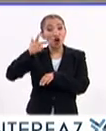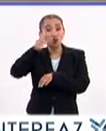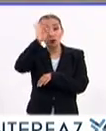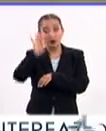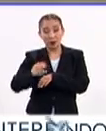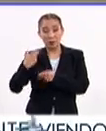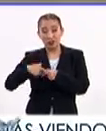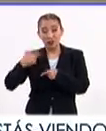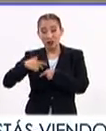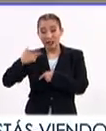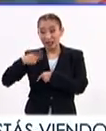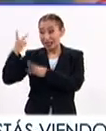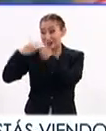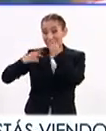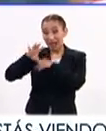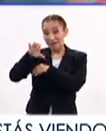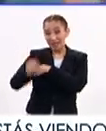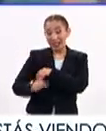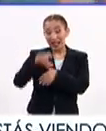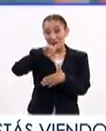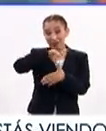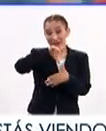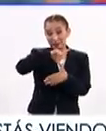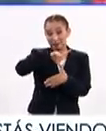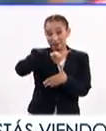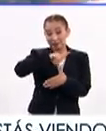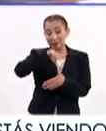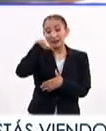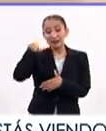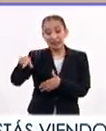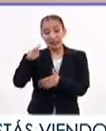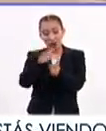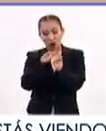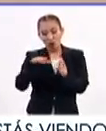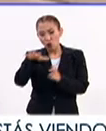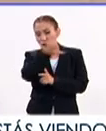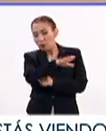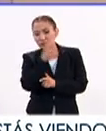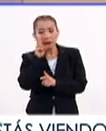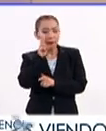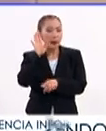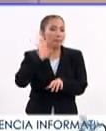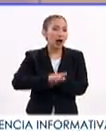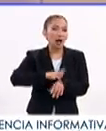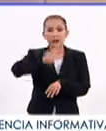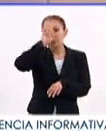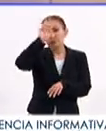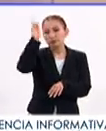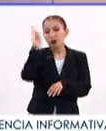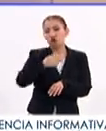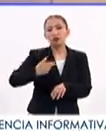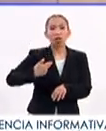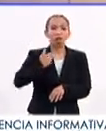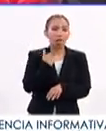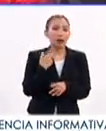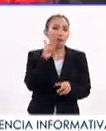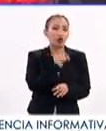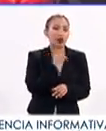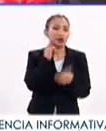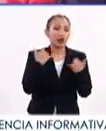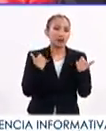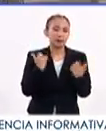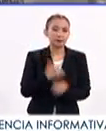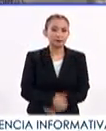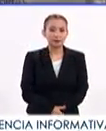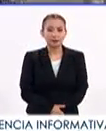% de la población afrodescendiente en América Latina y es este grupo donde registra el mayor número de asesinatos a mujeres y